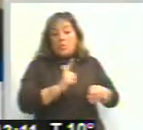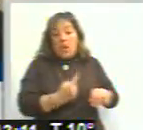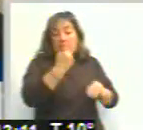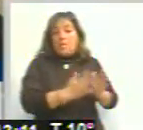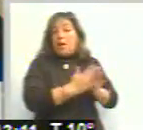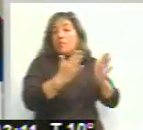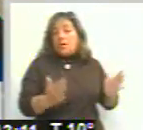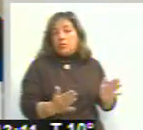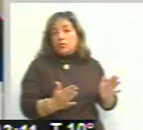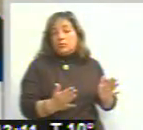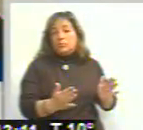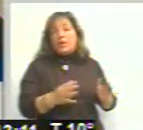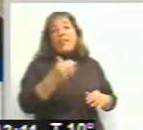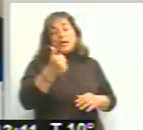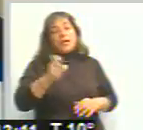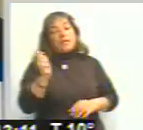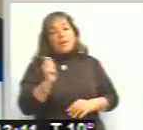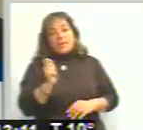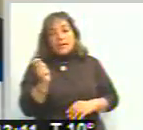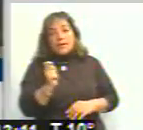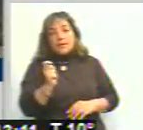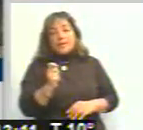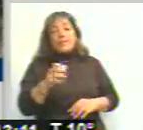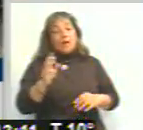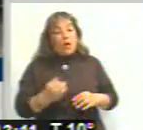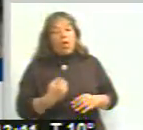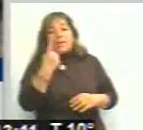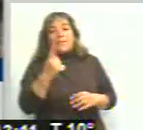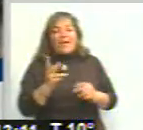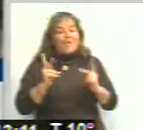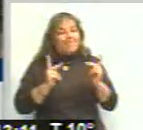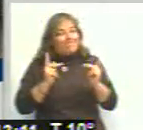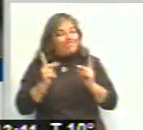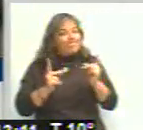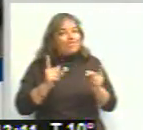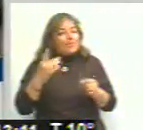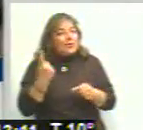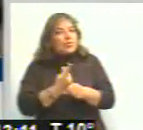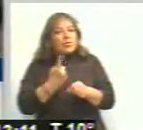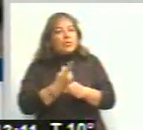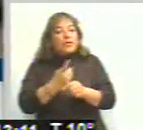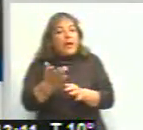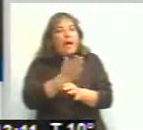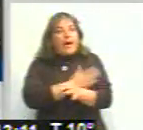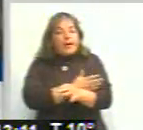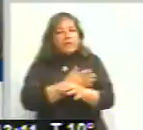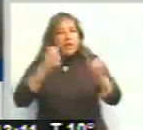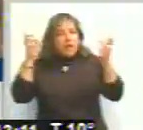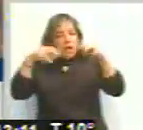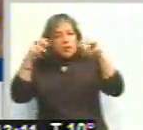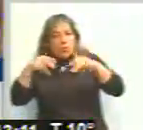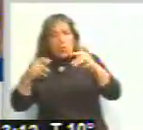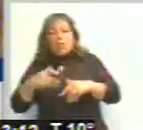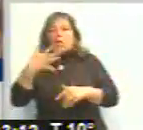de seis meses, dado los primeros inconvenientes que se habían visto antes del periodo estival. Con el periodo estival